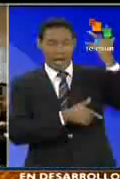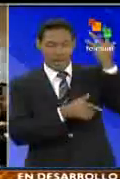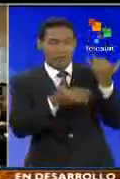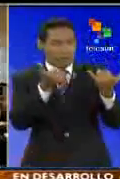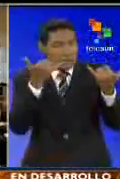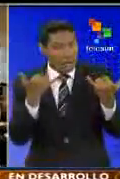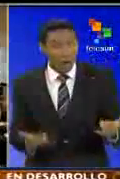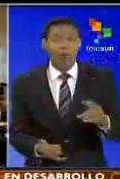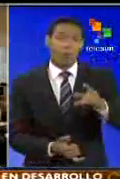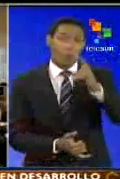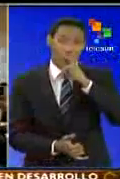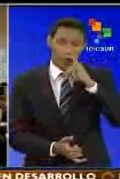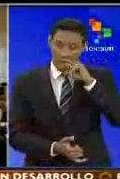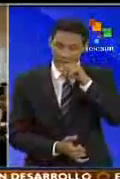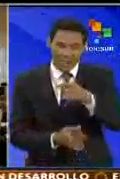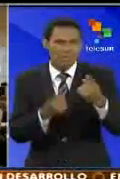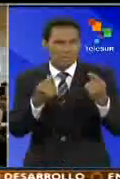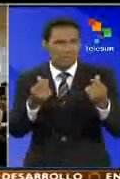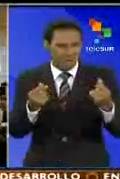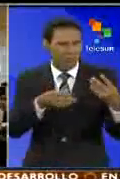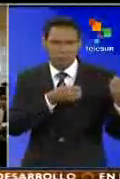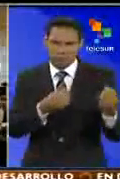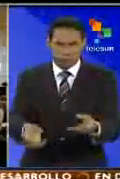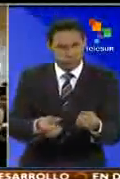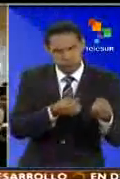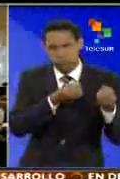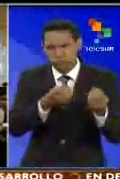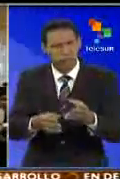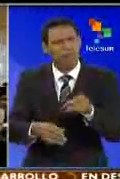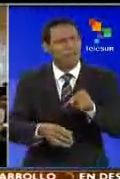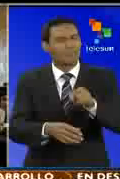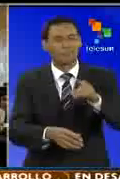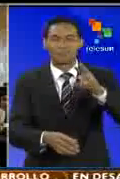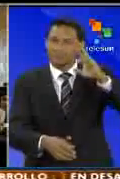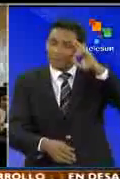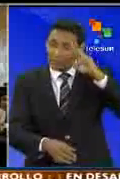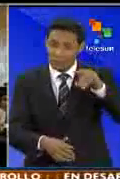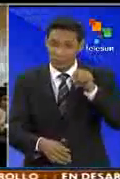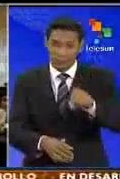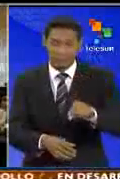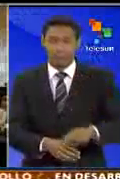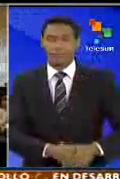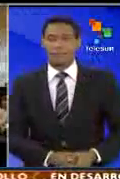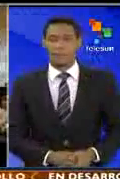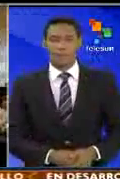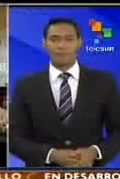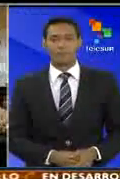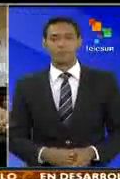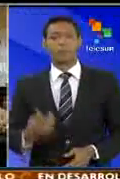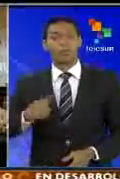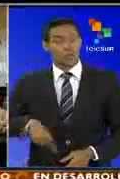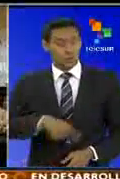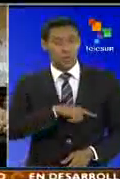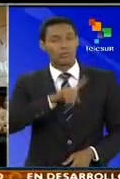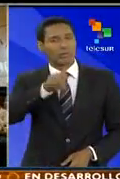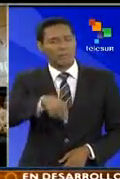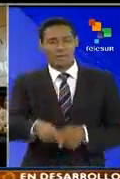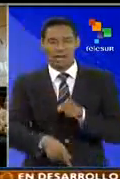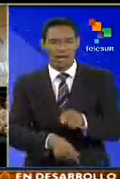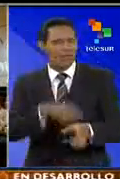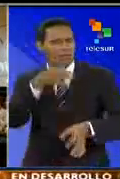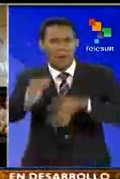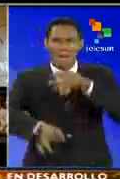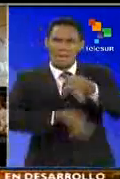realizando el gobierno de nuestro presidente Nicolás Maduro. Igualmente pudimos dar cuenta frente al comité